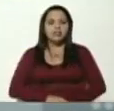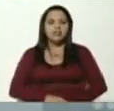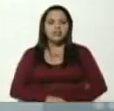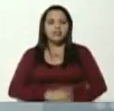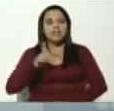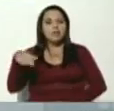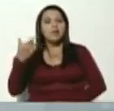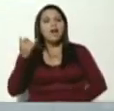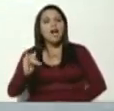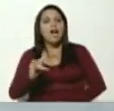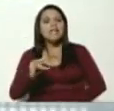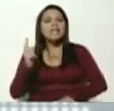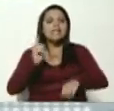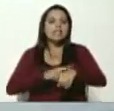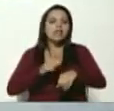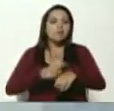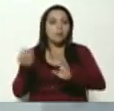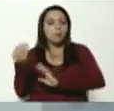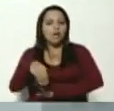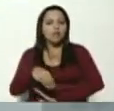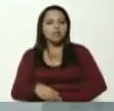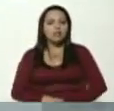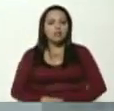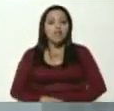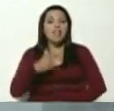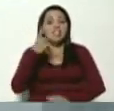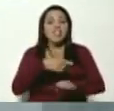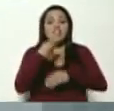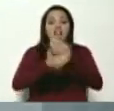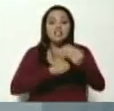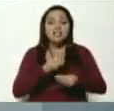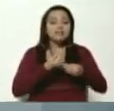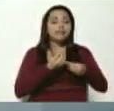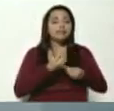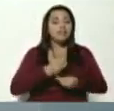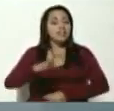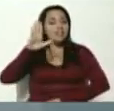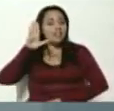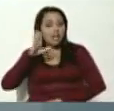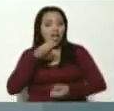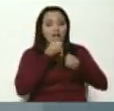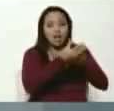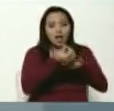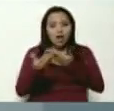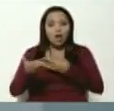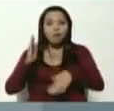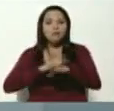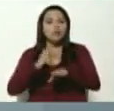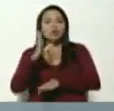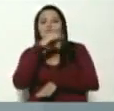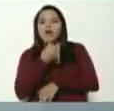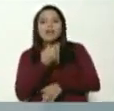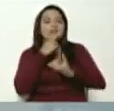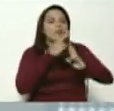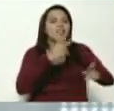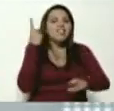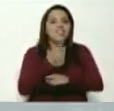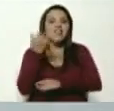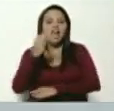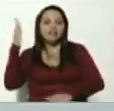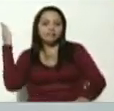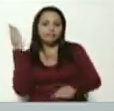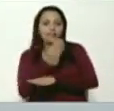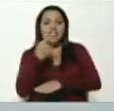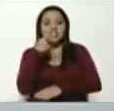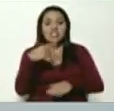hagan su declaración, porque si no van a ser sancionados por el sistema y por la normativa legal. Eviten